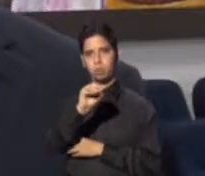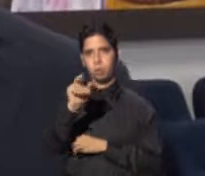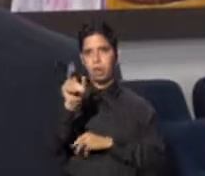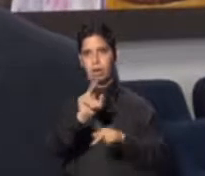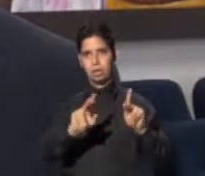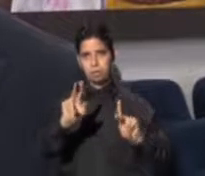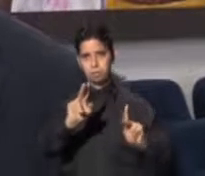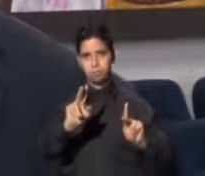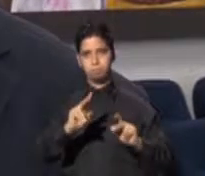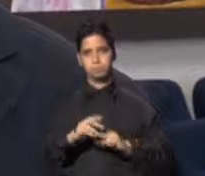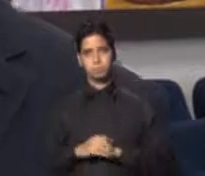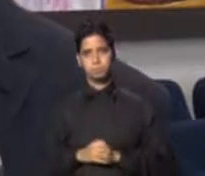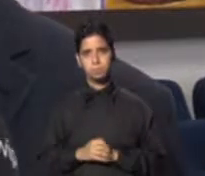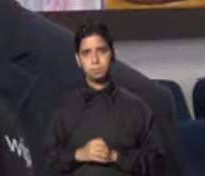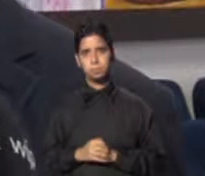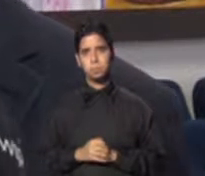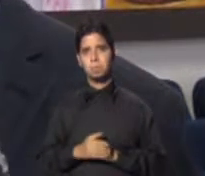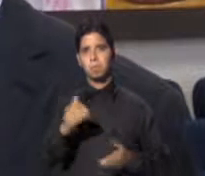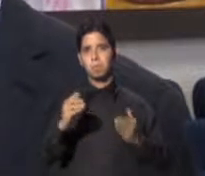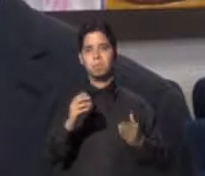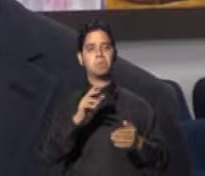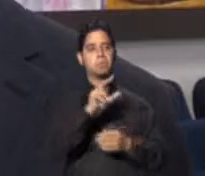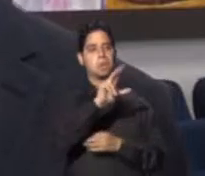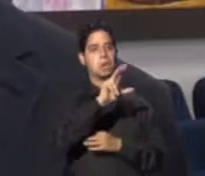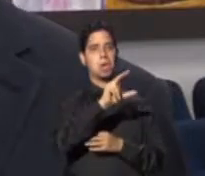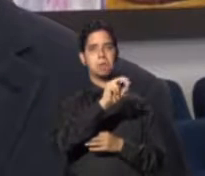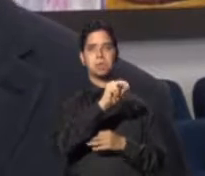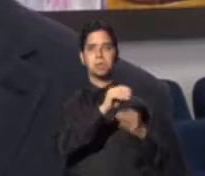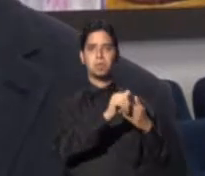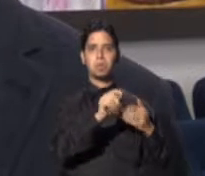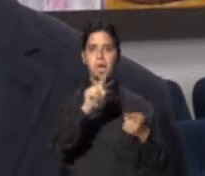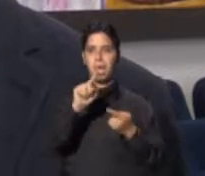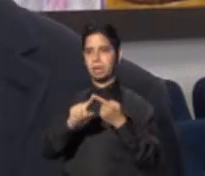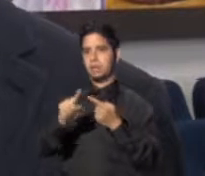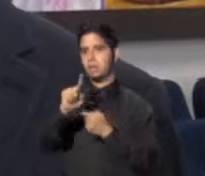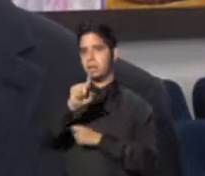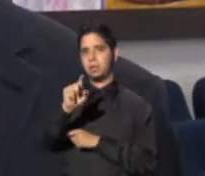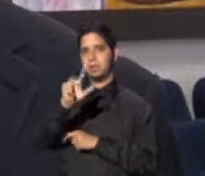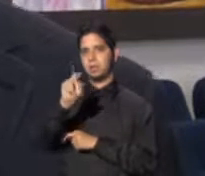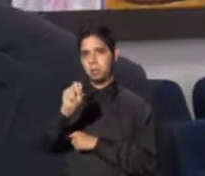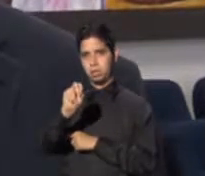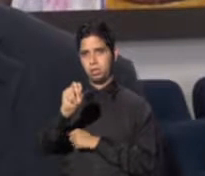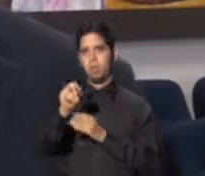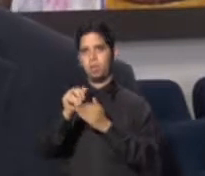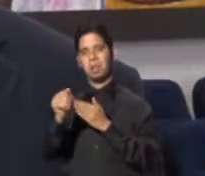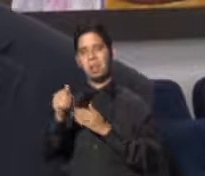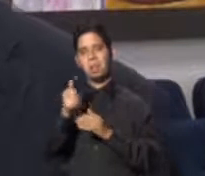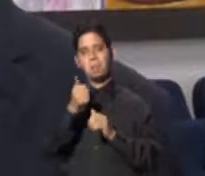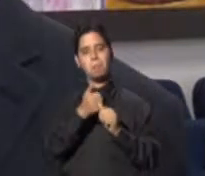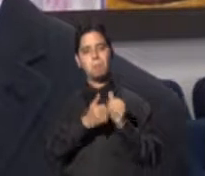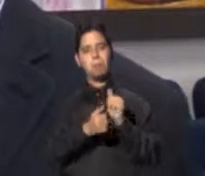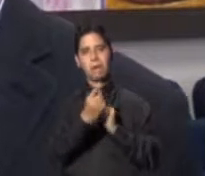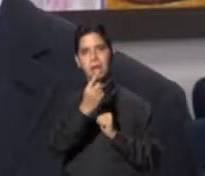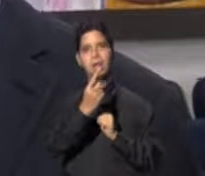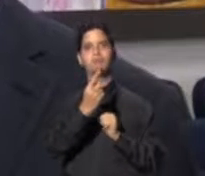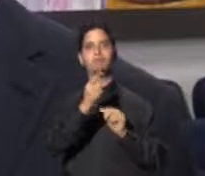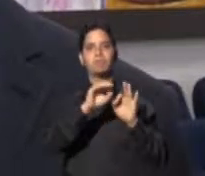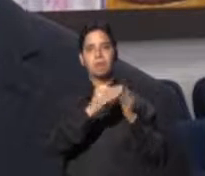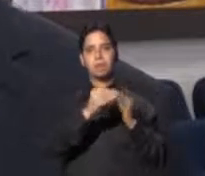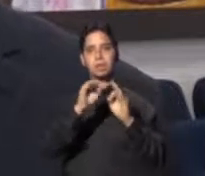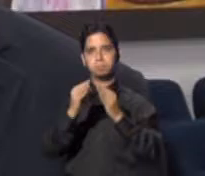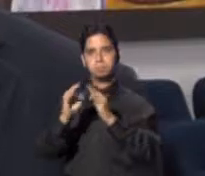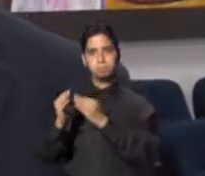desde 30 dólares hasta 120 dólares por familia, ¿verdad?, dependiendo cuánto es el